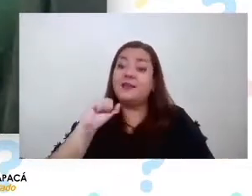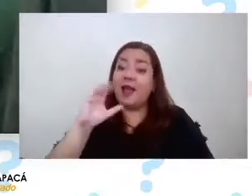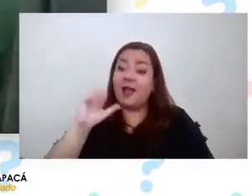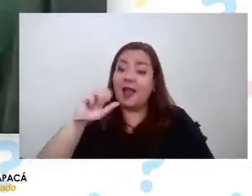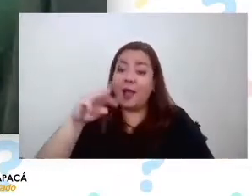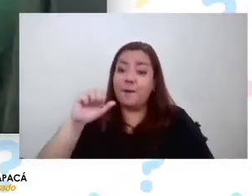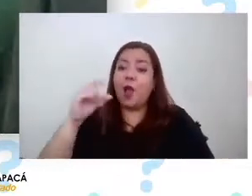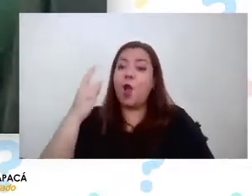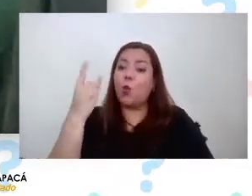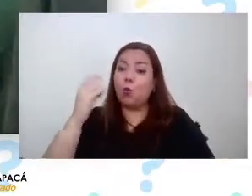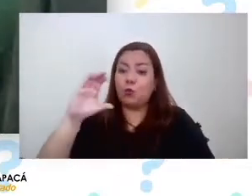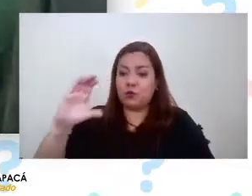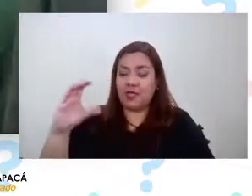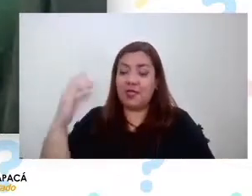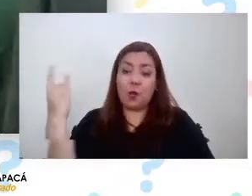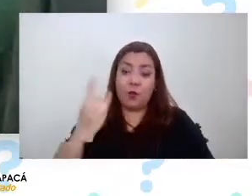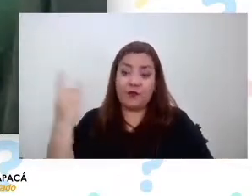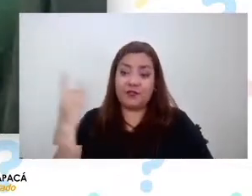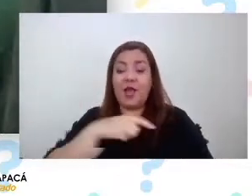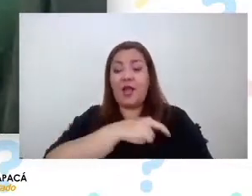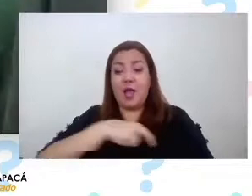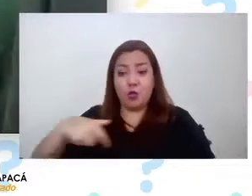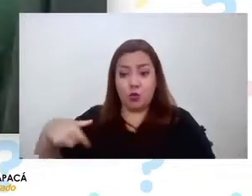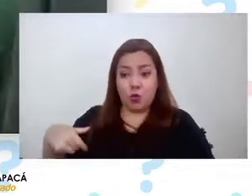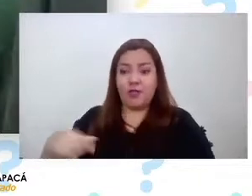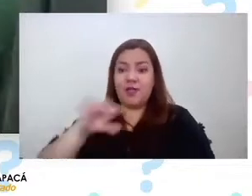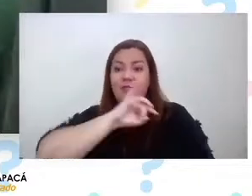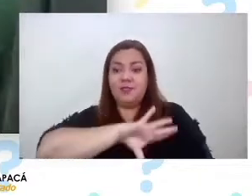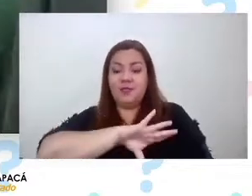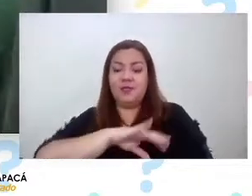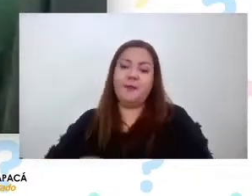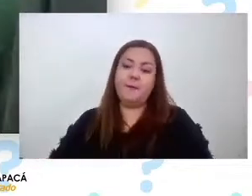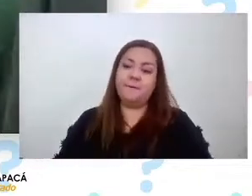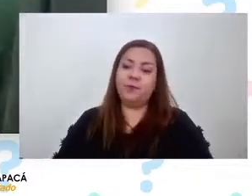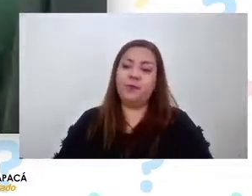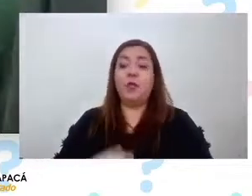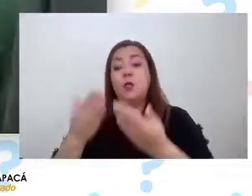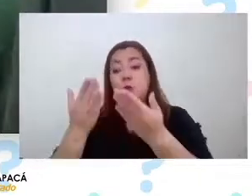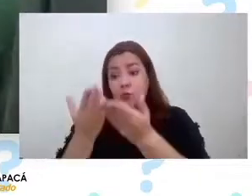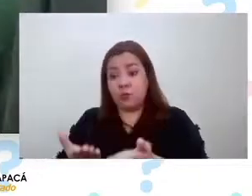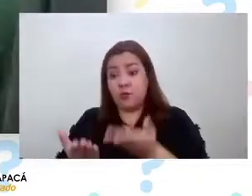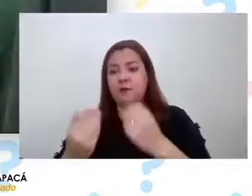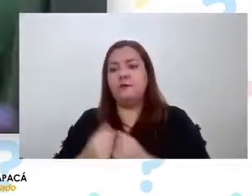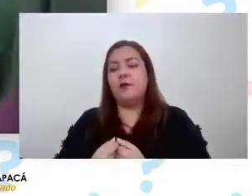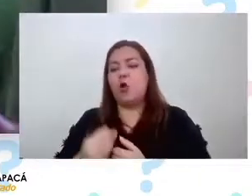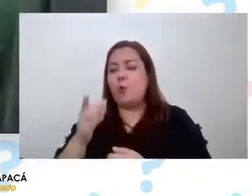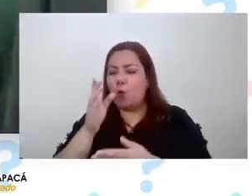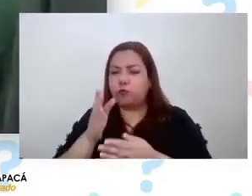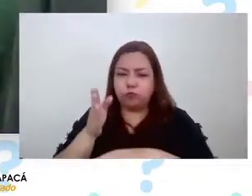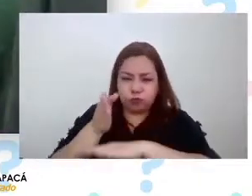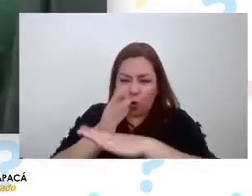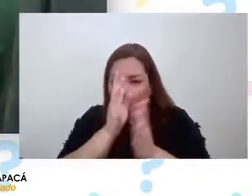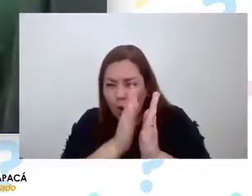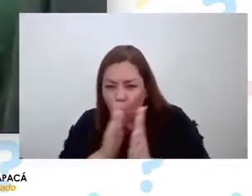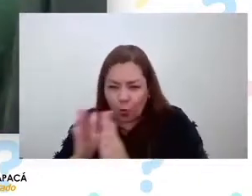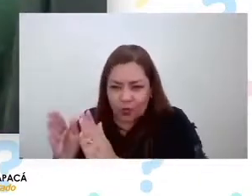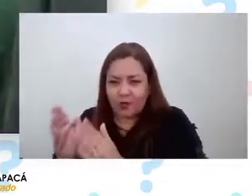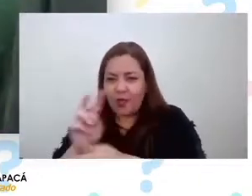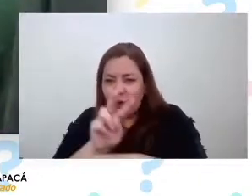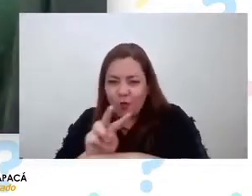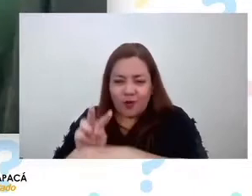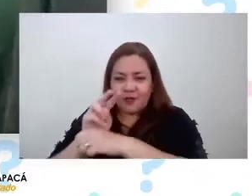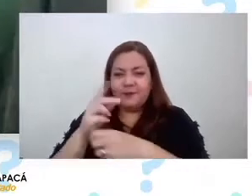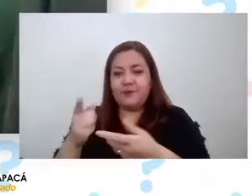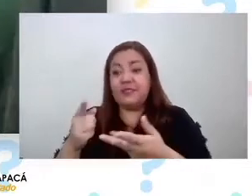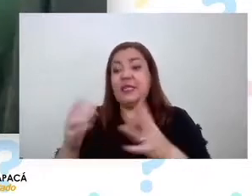centro Atacama UC de la Pontificia Universidad Católica de Chile y ustedes en particular como coordinadora y también el equipo de trabajo de Atacama